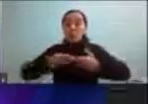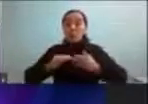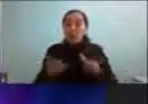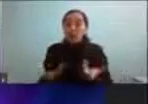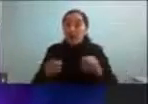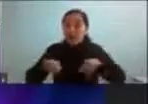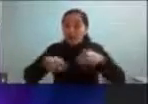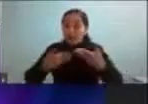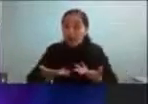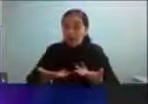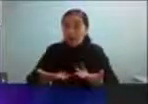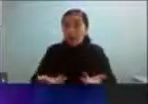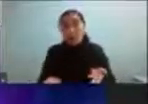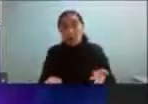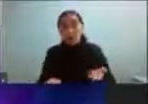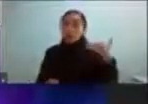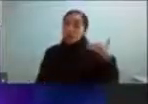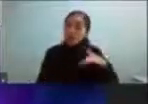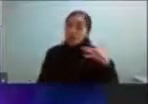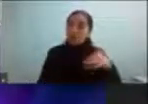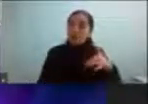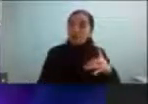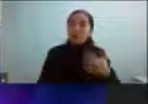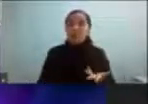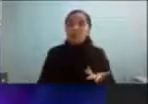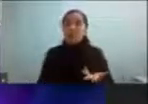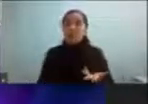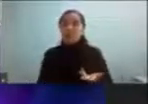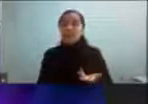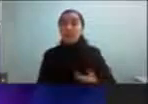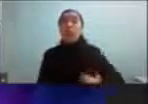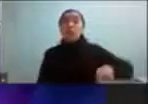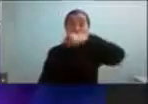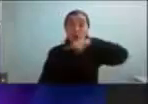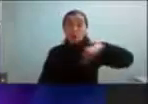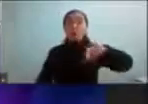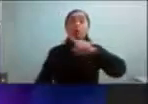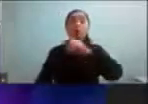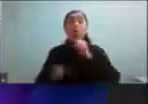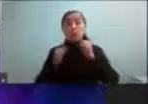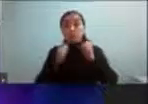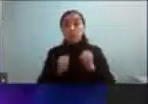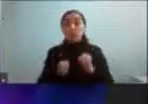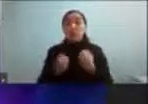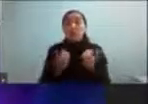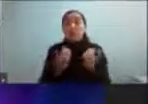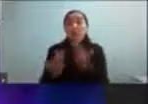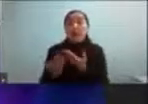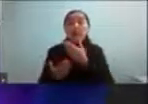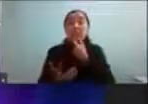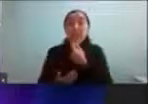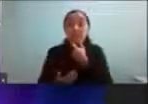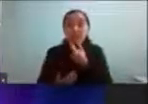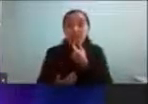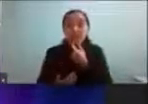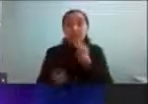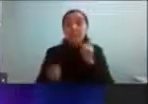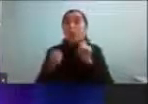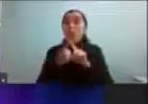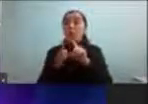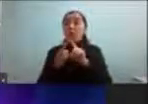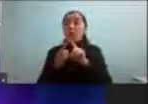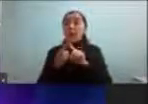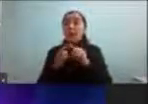es una parte muy importante que nosotros podamos también facilitar esos contactos y